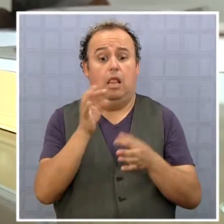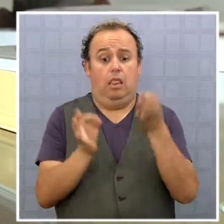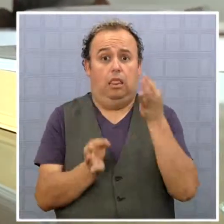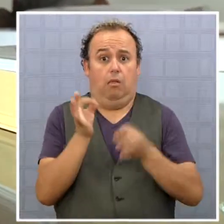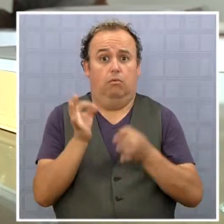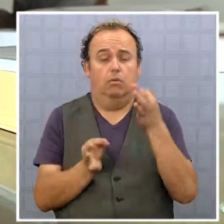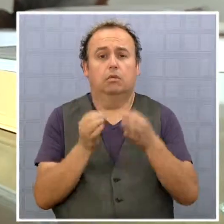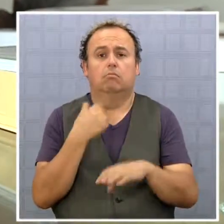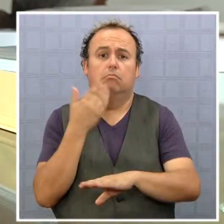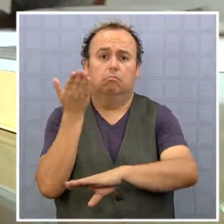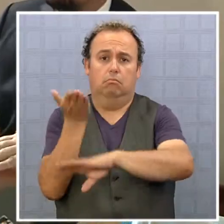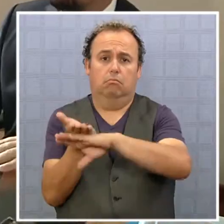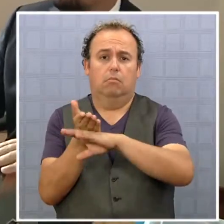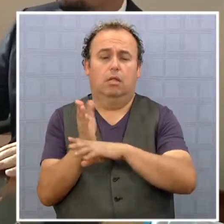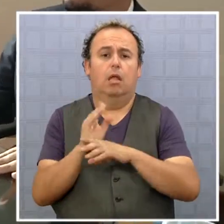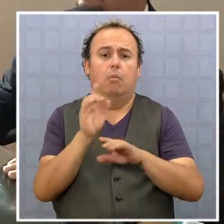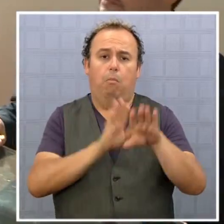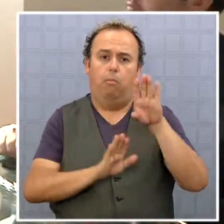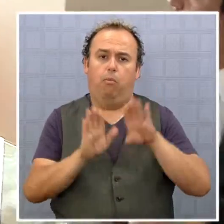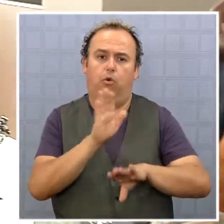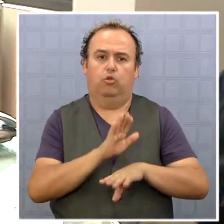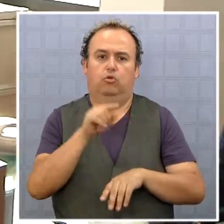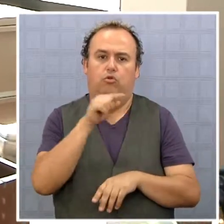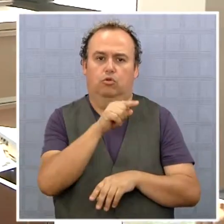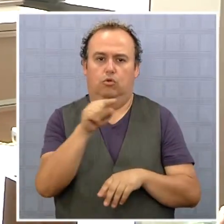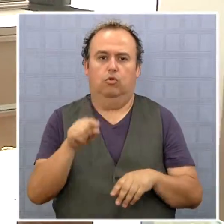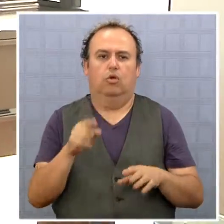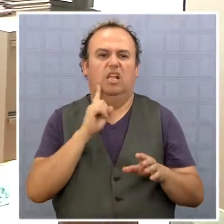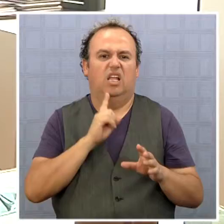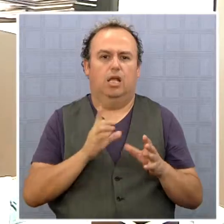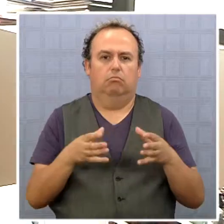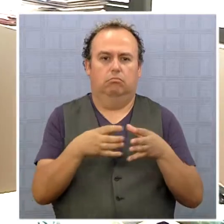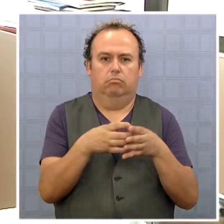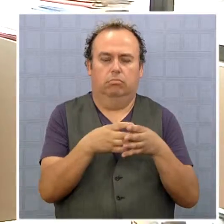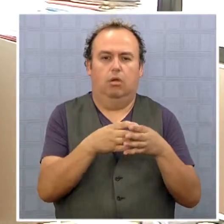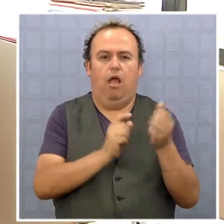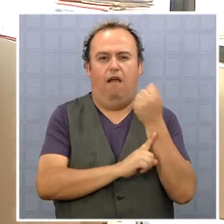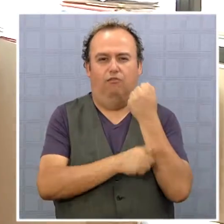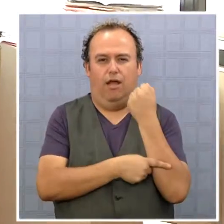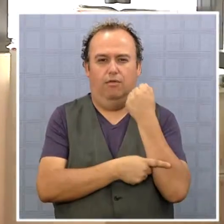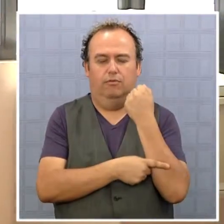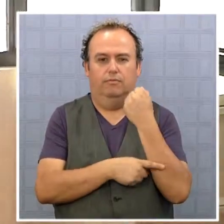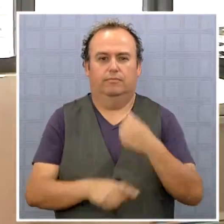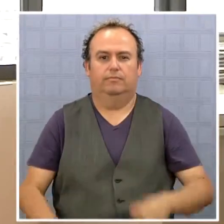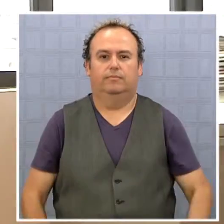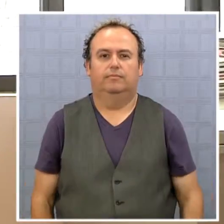y a los tribunales solicitó que entreguen protección a sus colaboradores.